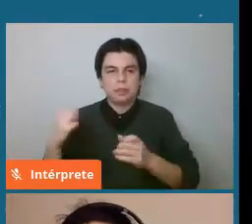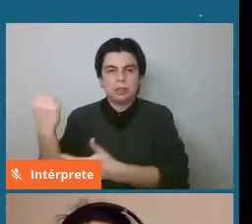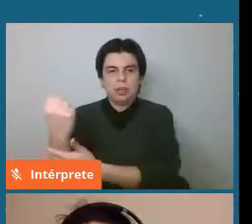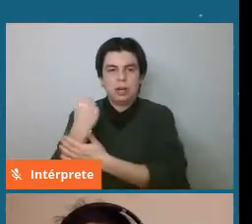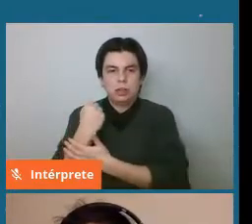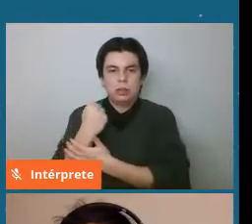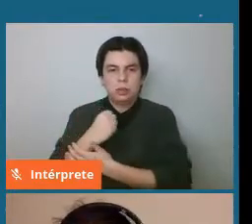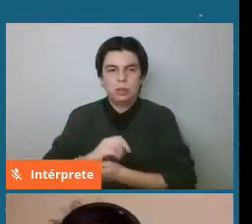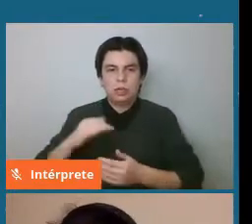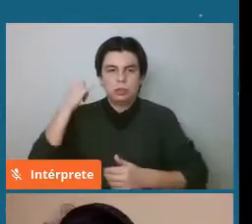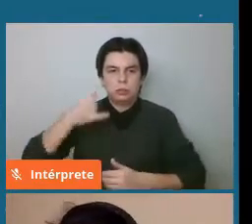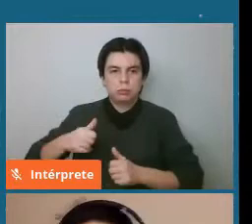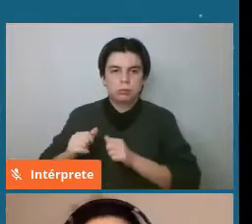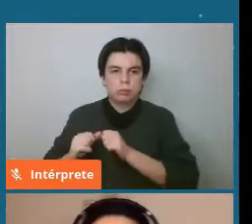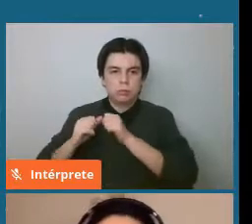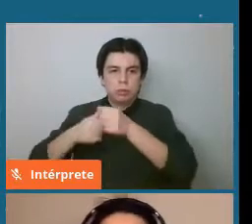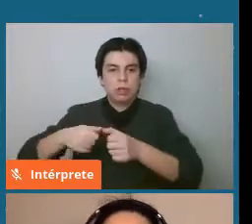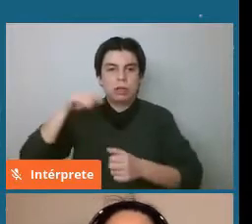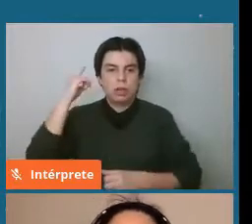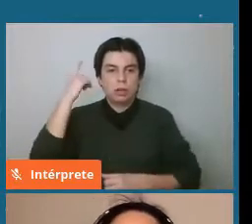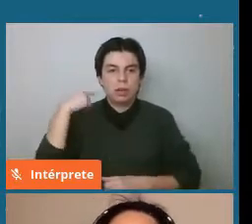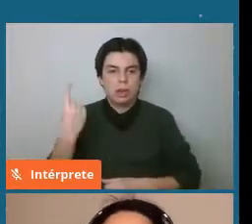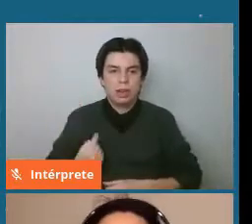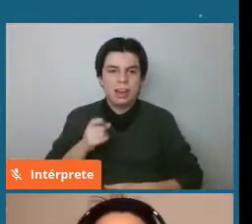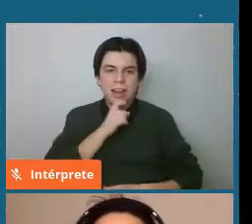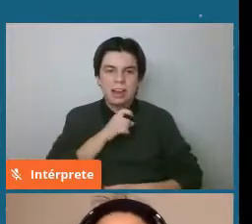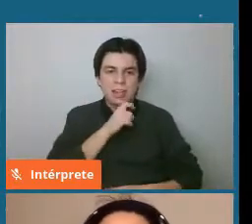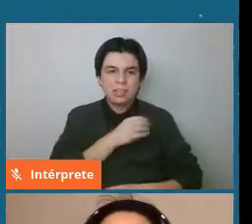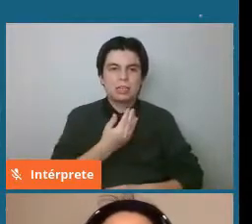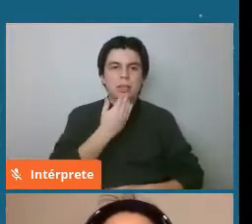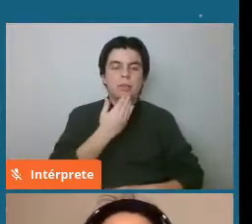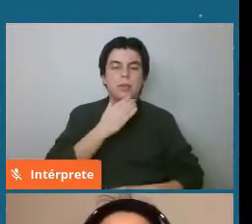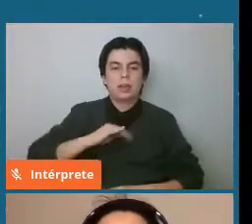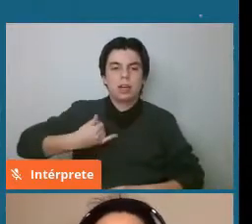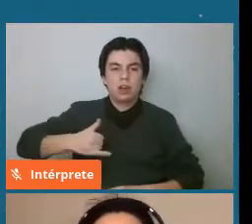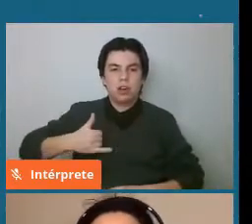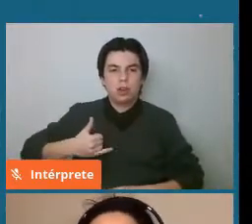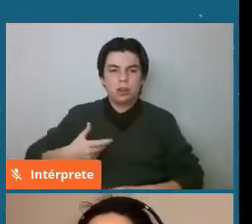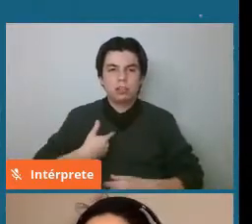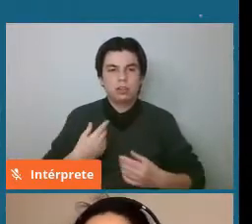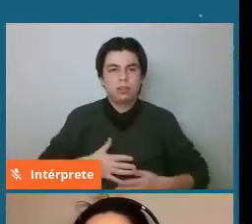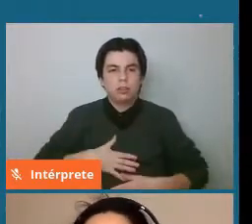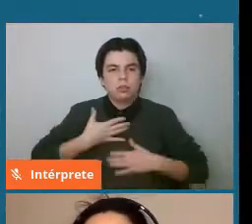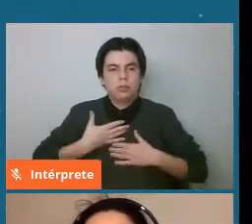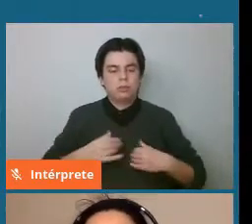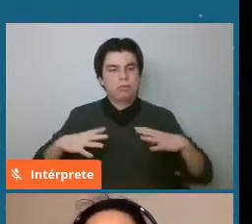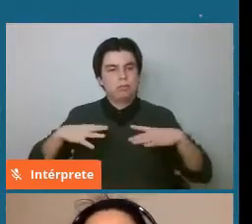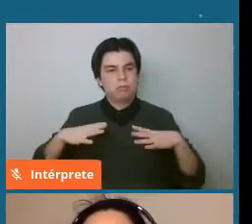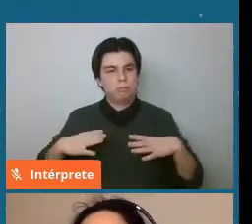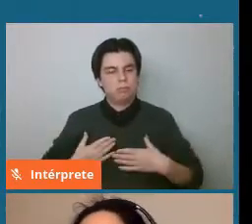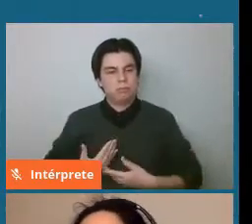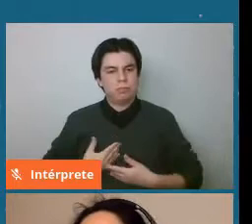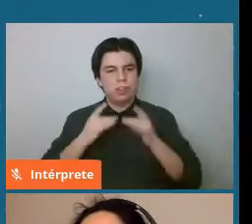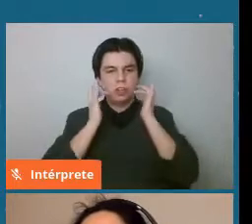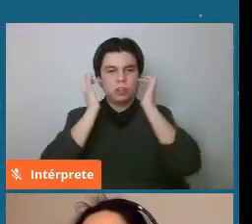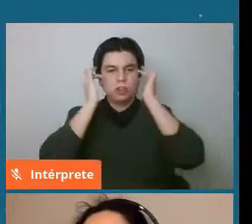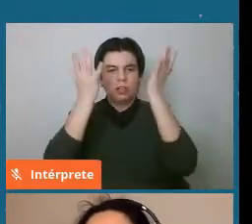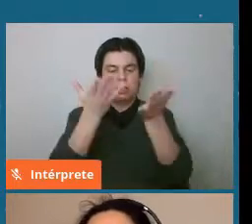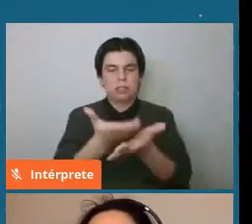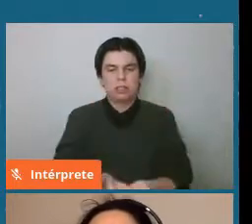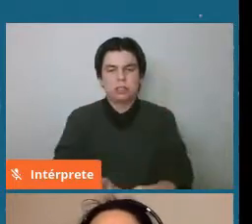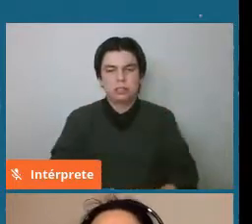hemos tenido todo el tiempo de Leslie Jordán. Así que eso también me tiene muy contenta. Entonces,